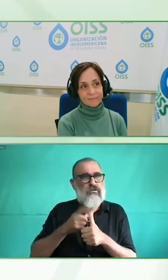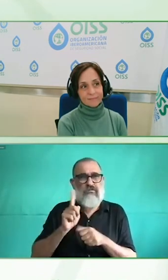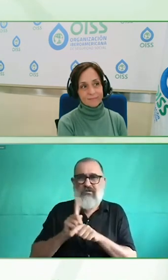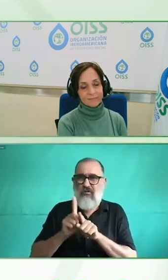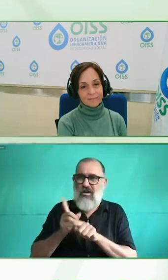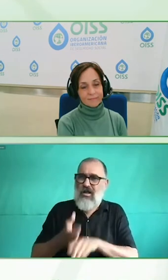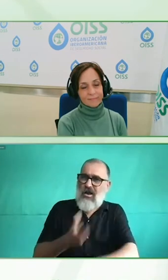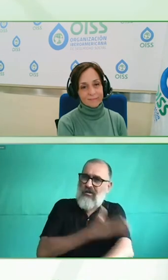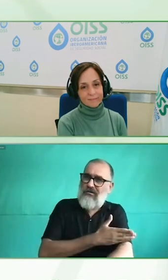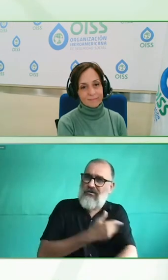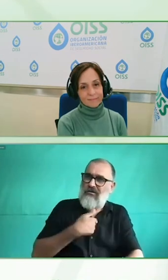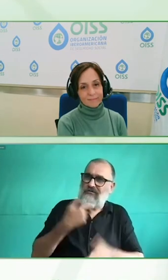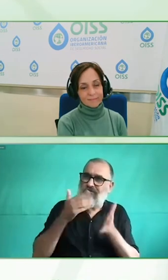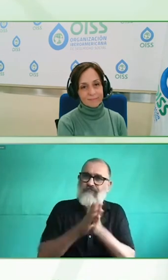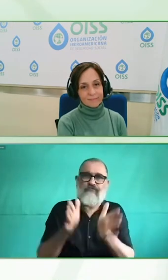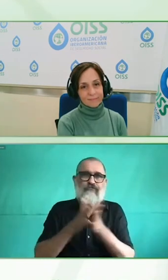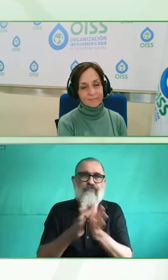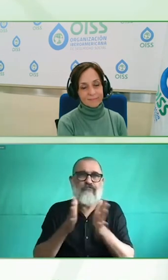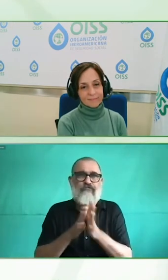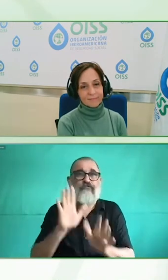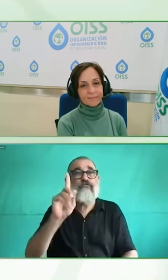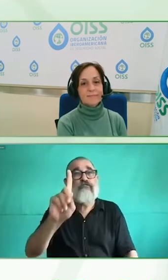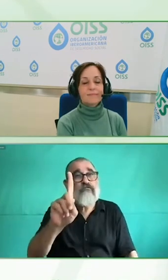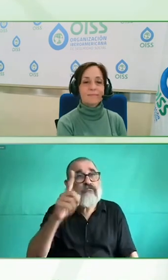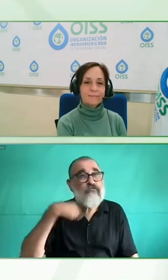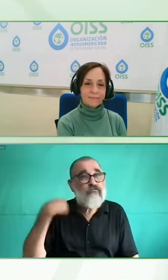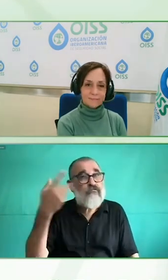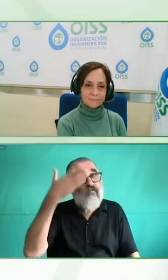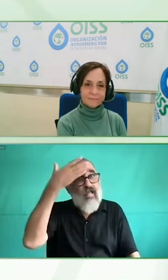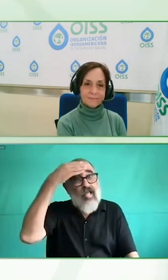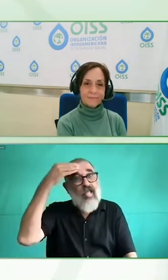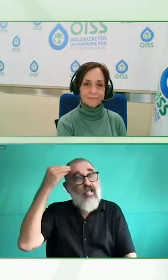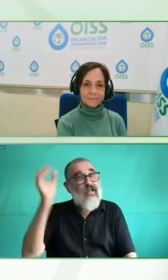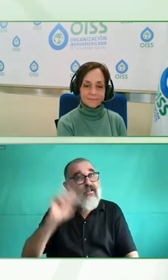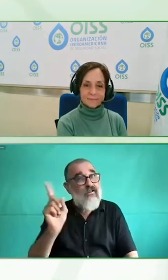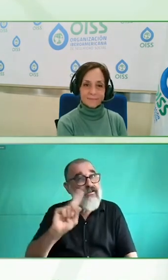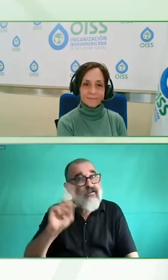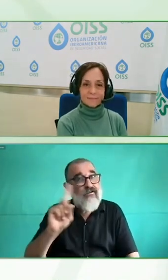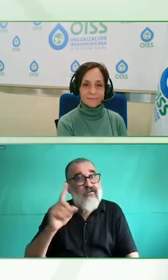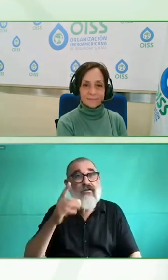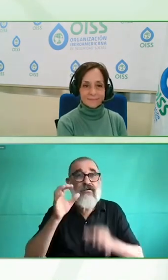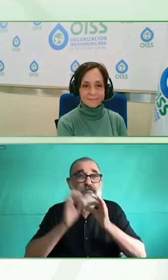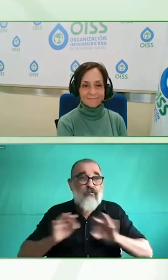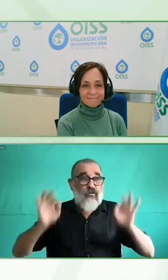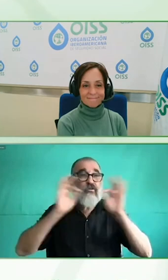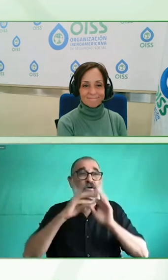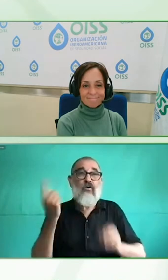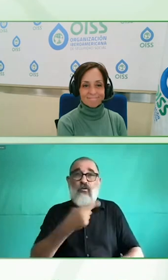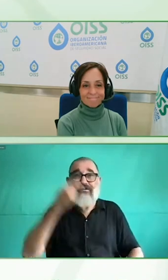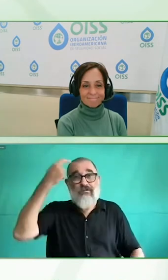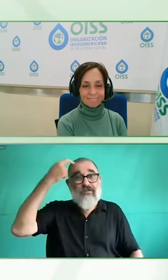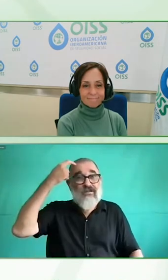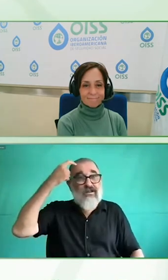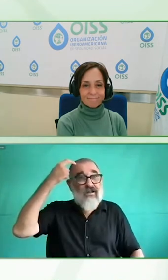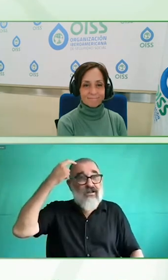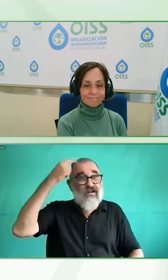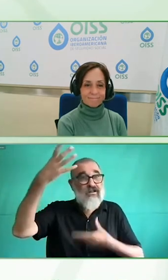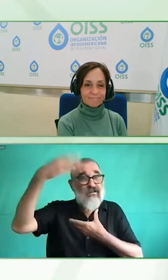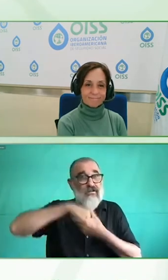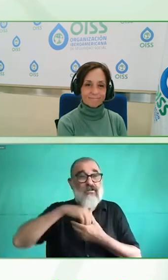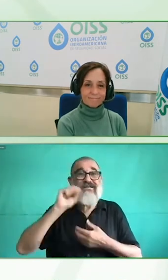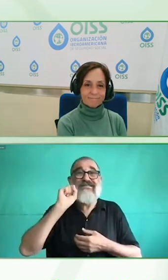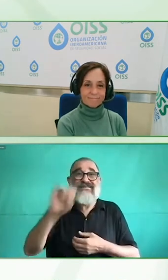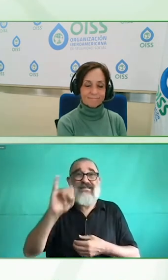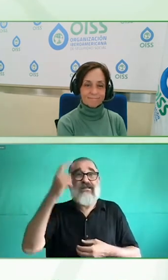porque para echar debajo cosas la tecnología es maravillosa todo es maravilloso pero lo primero que nos tenemos debajo somos nosotros mismos cuando creemos